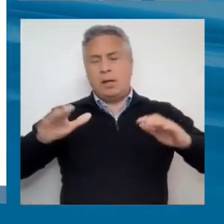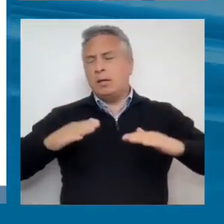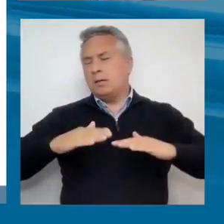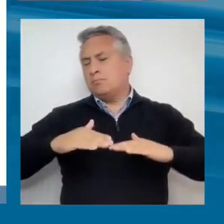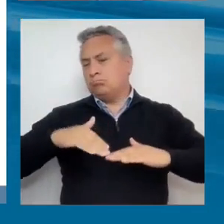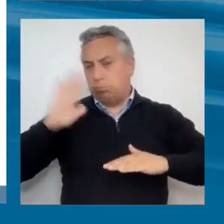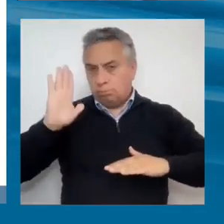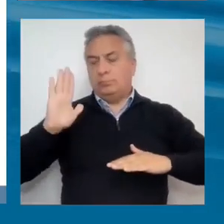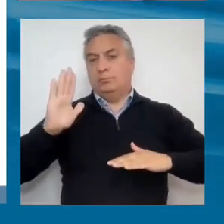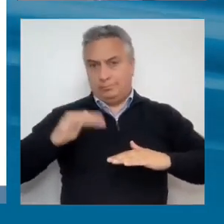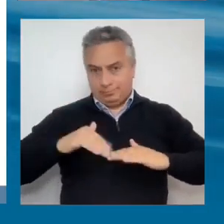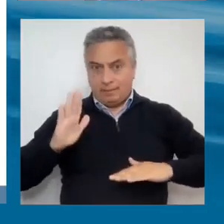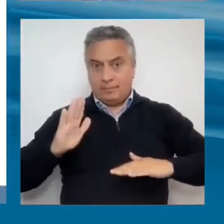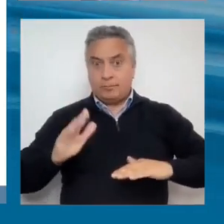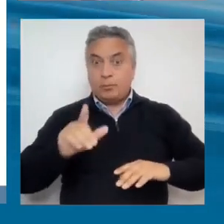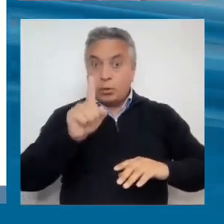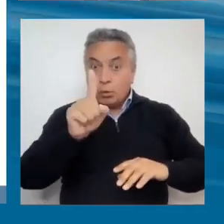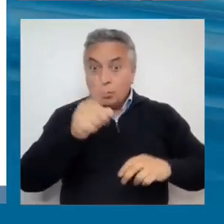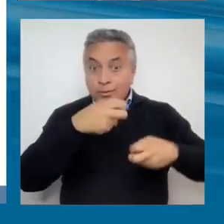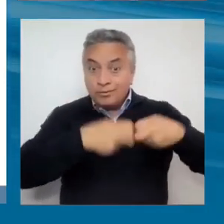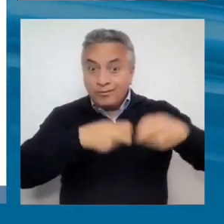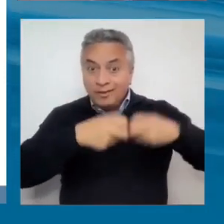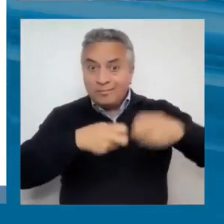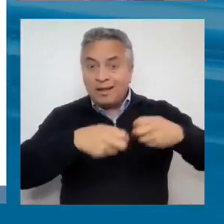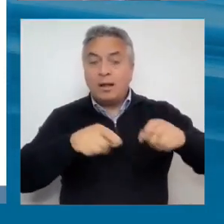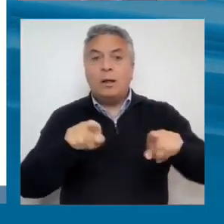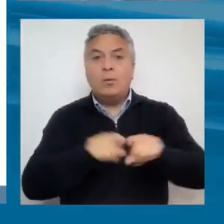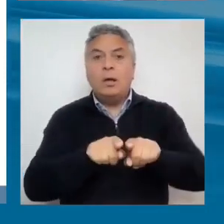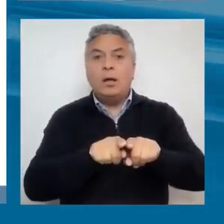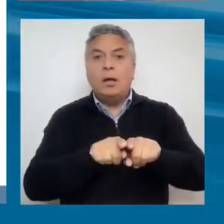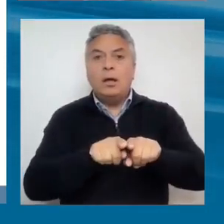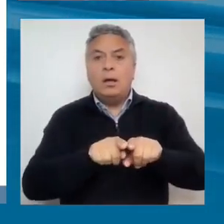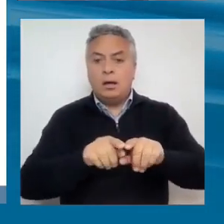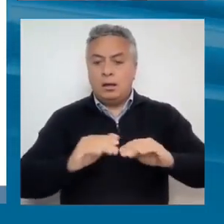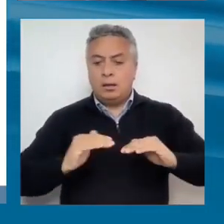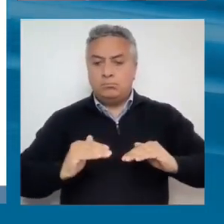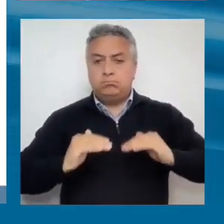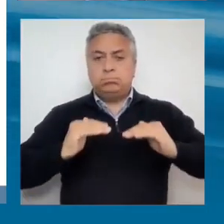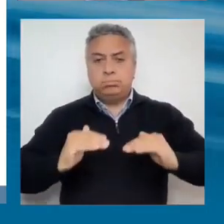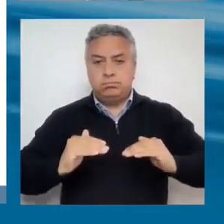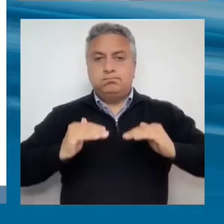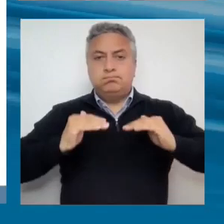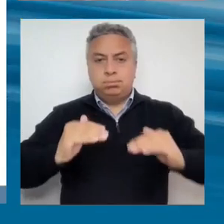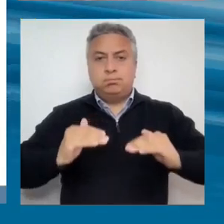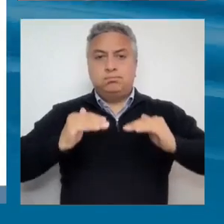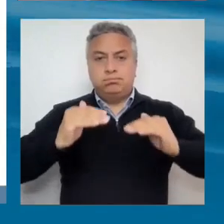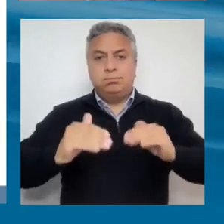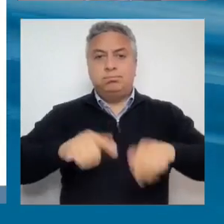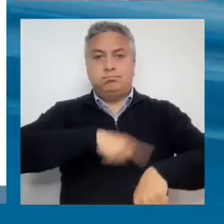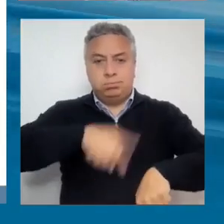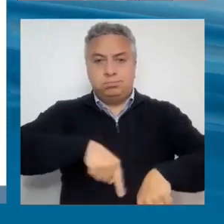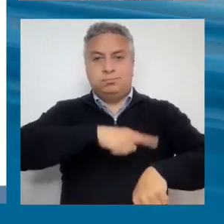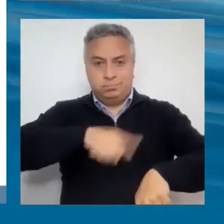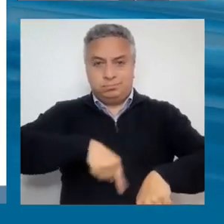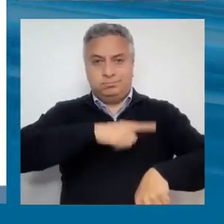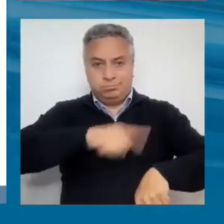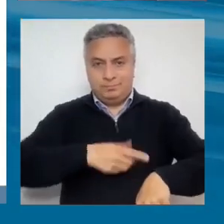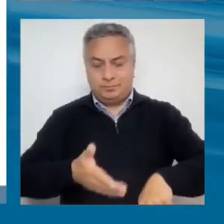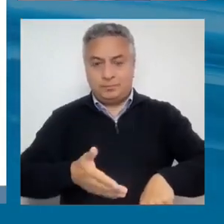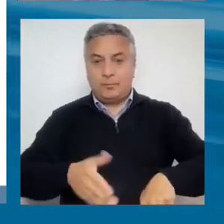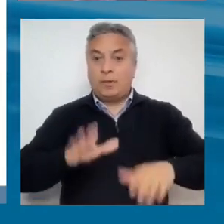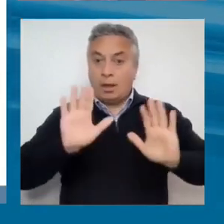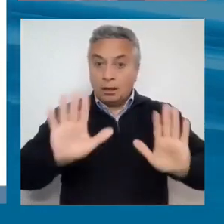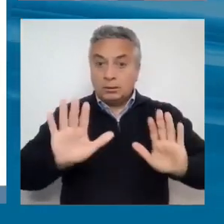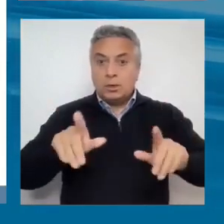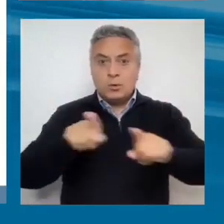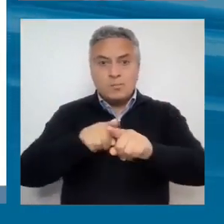Una trampa de baja capacidad para crecer. Ahorita les voy a mostrar un par de gráficos que son muy elocuentes. Trampa de alta desigualdad,